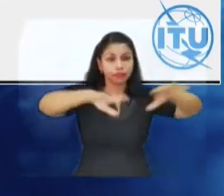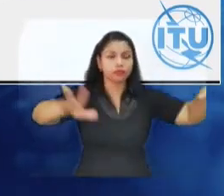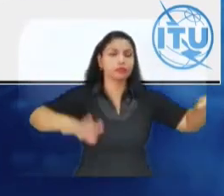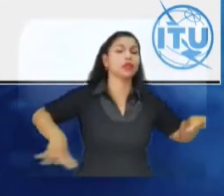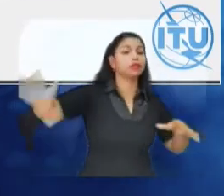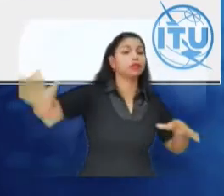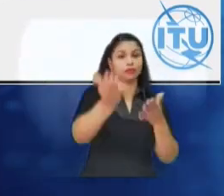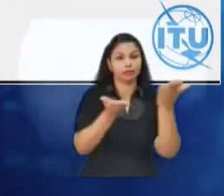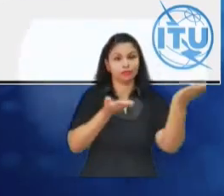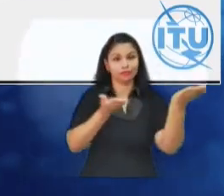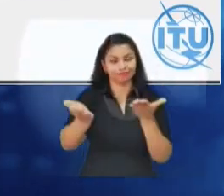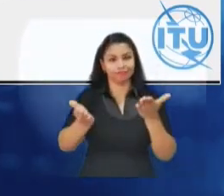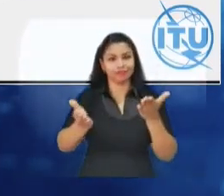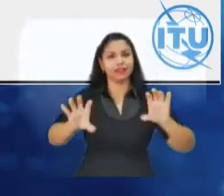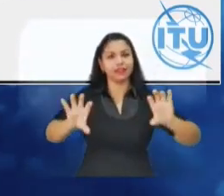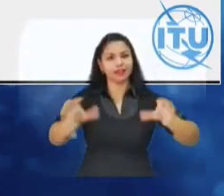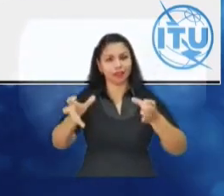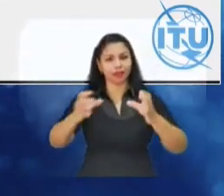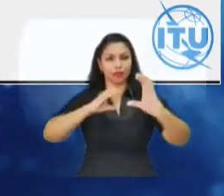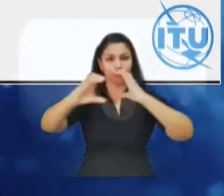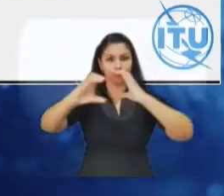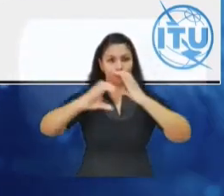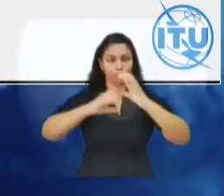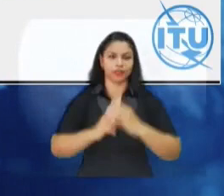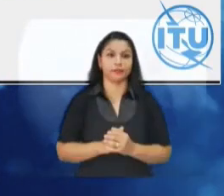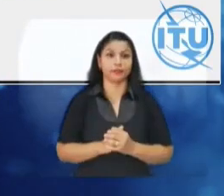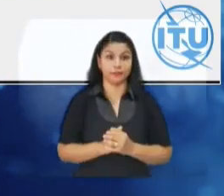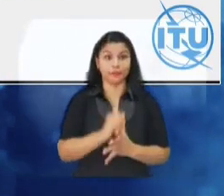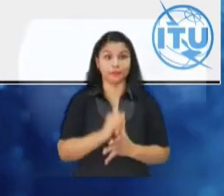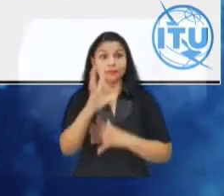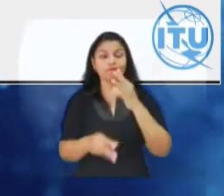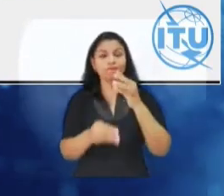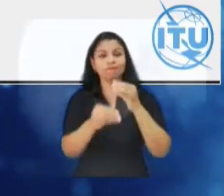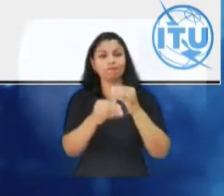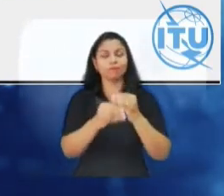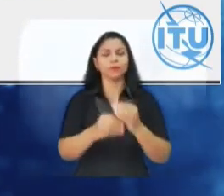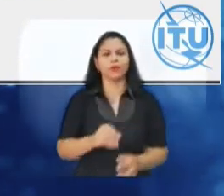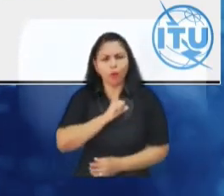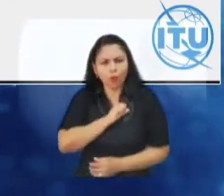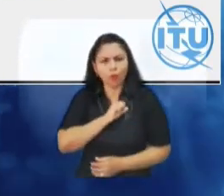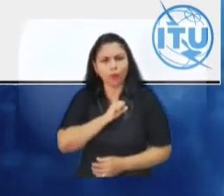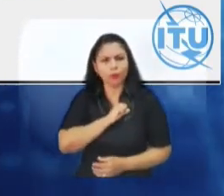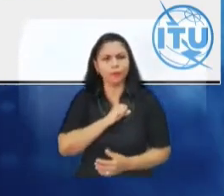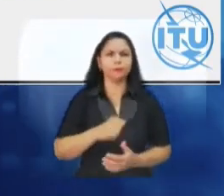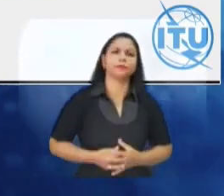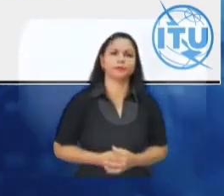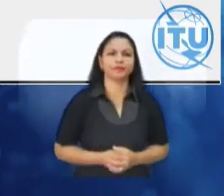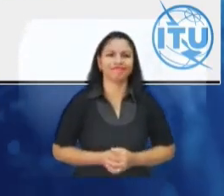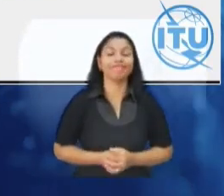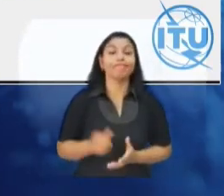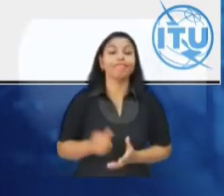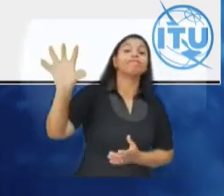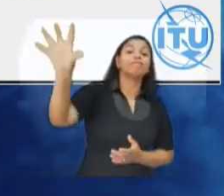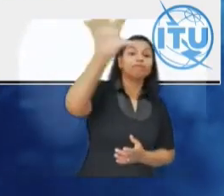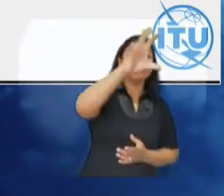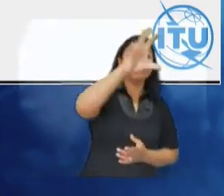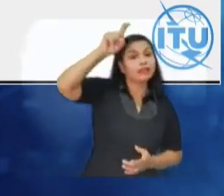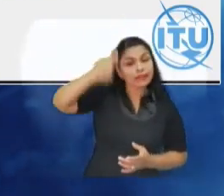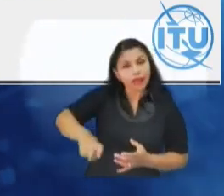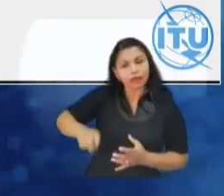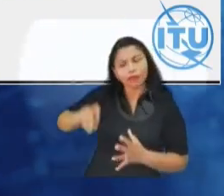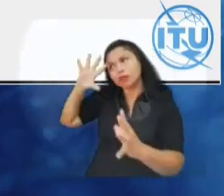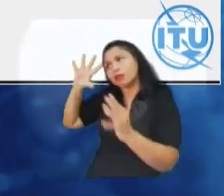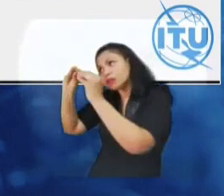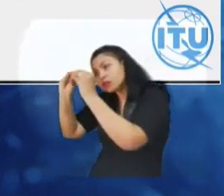radiocomunicaciones. Además, los países deben coordinar sus esfuerzos para